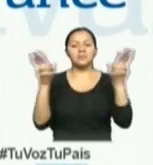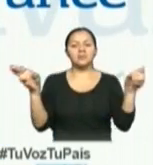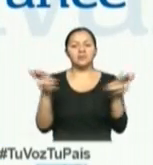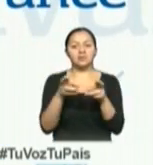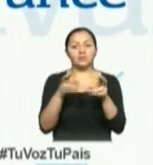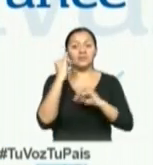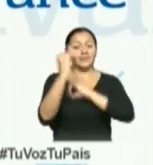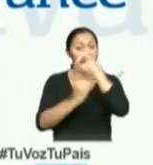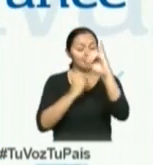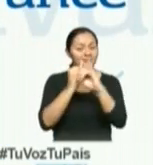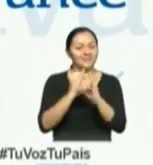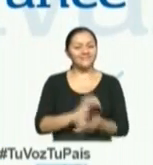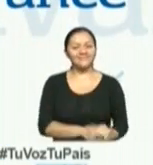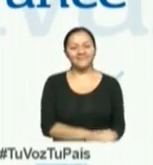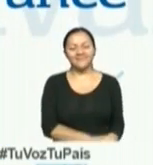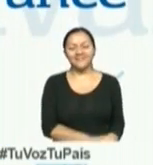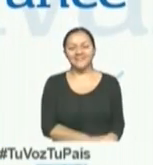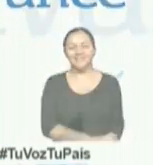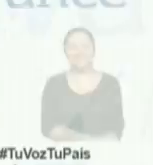de las noticias internacionales.